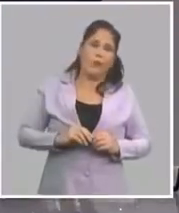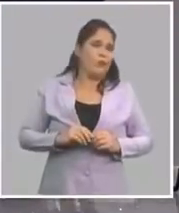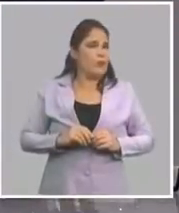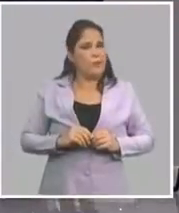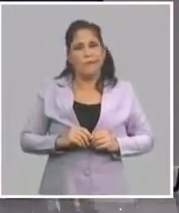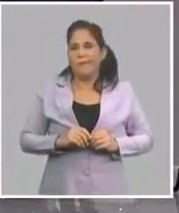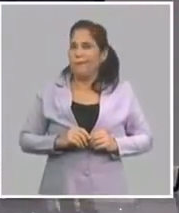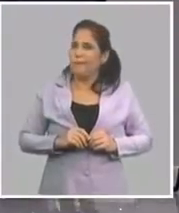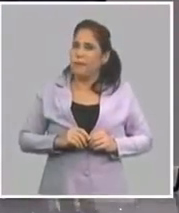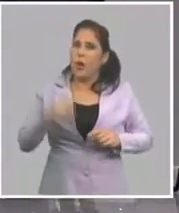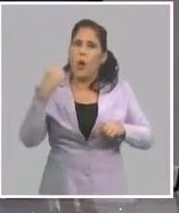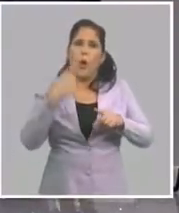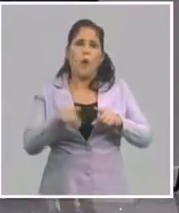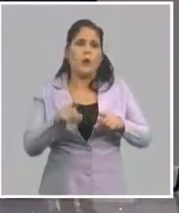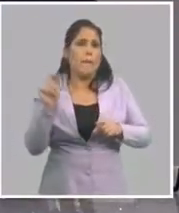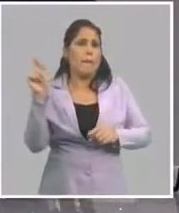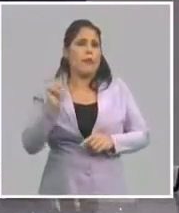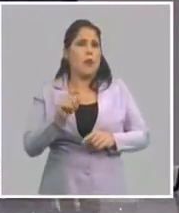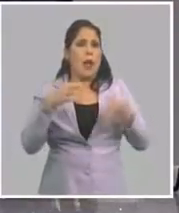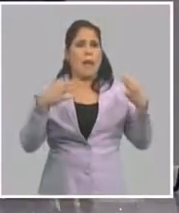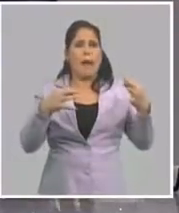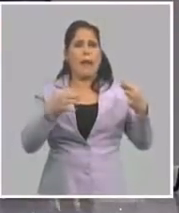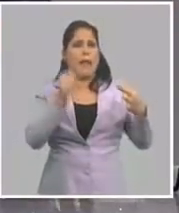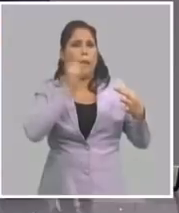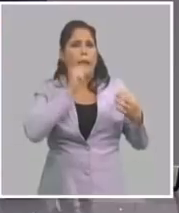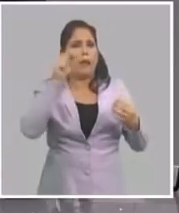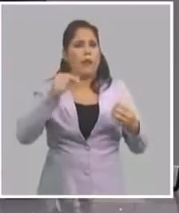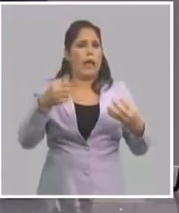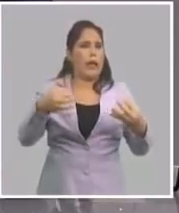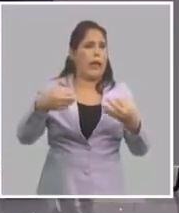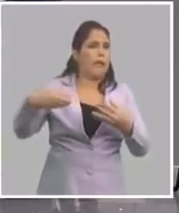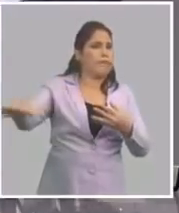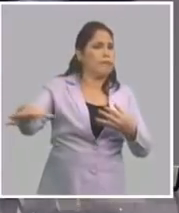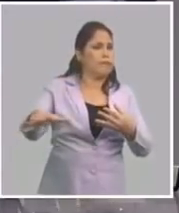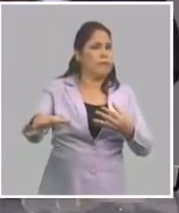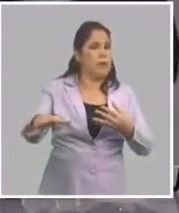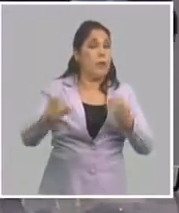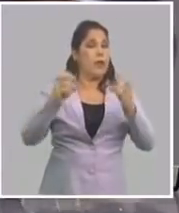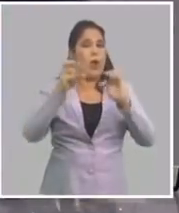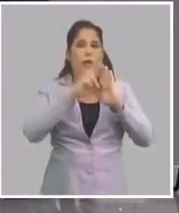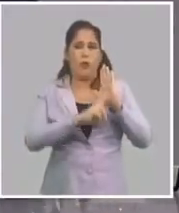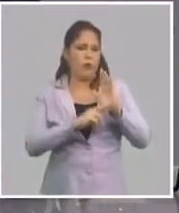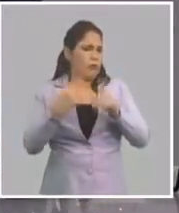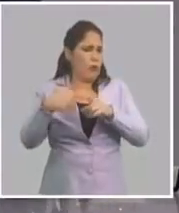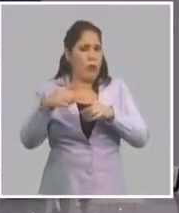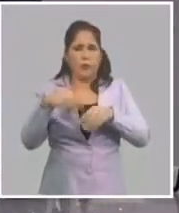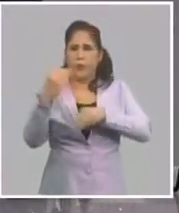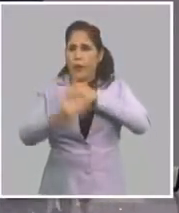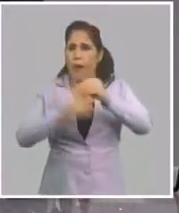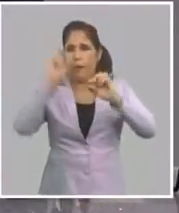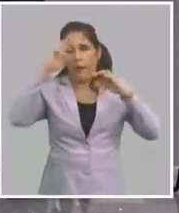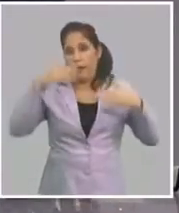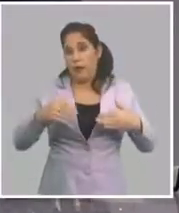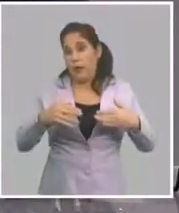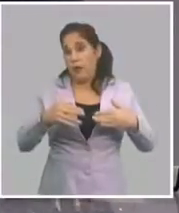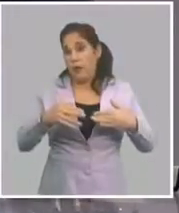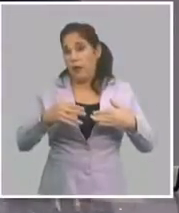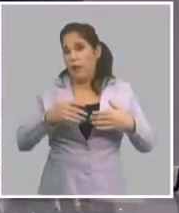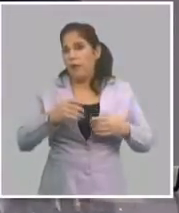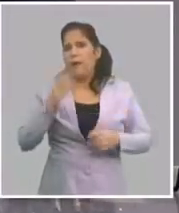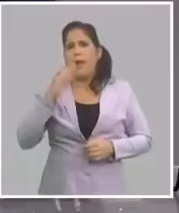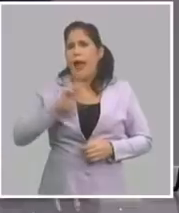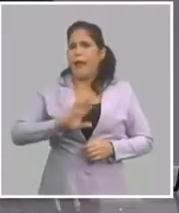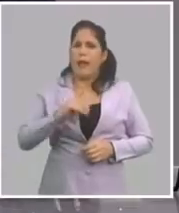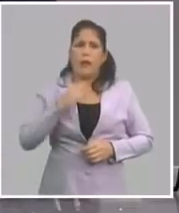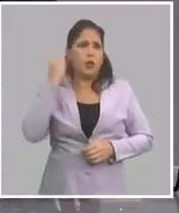traen una cosa grande de papeles a la periodista, se le entregan, que son resoluciones y otras cosas. O sea, sí,